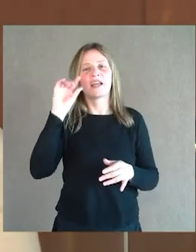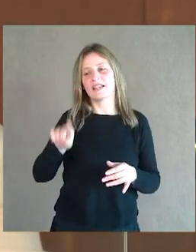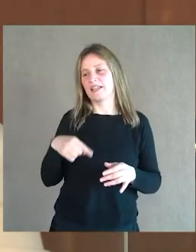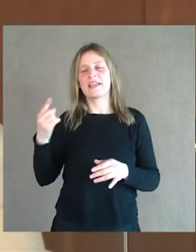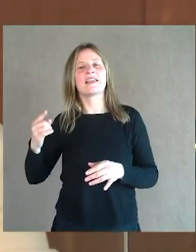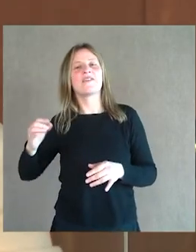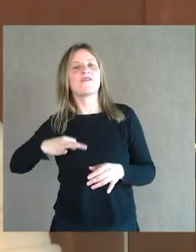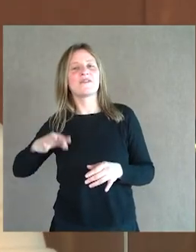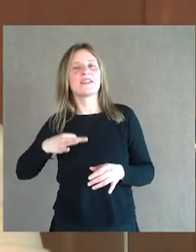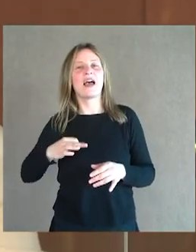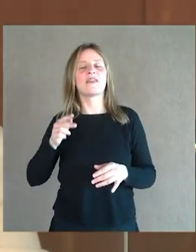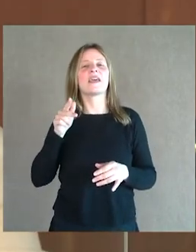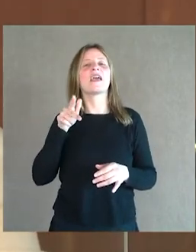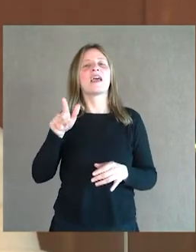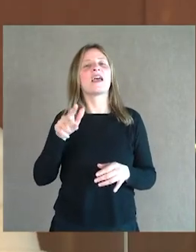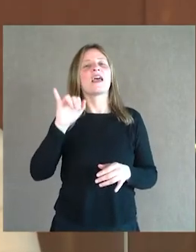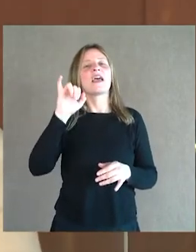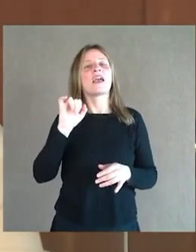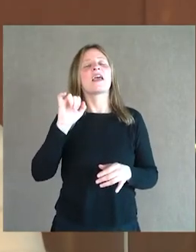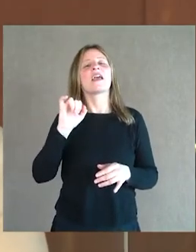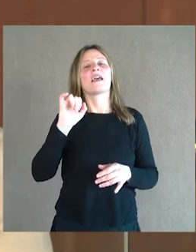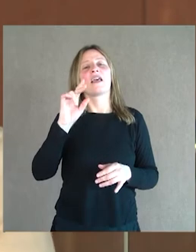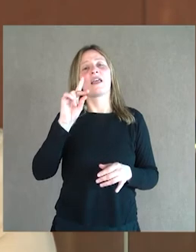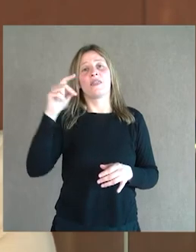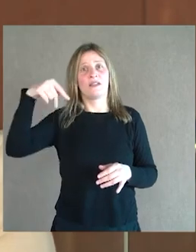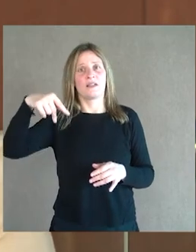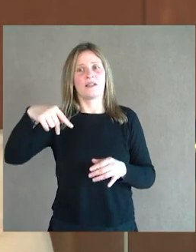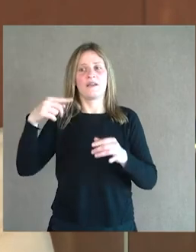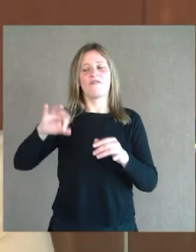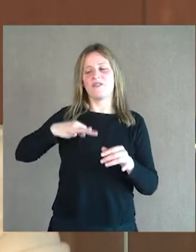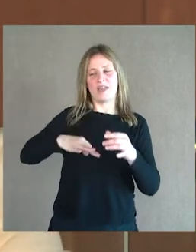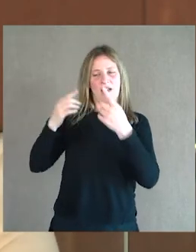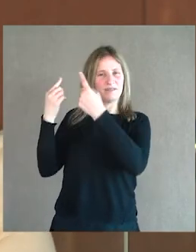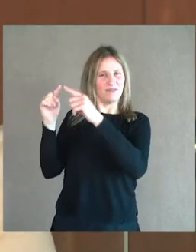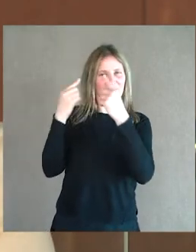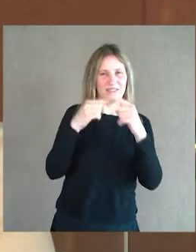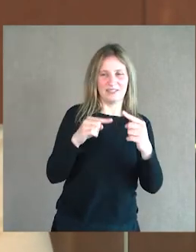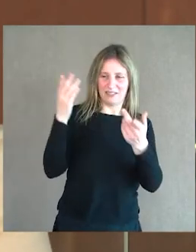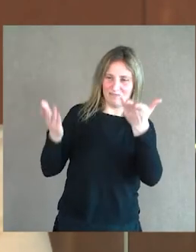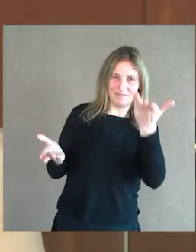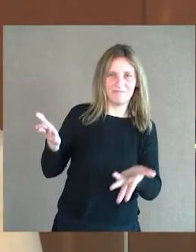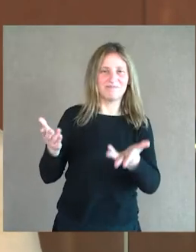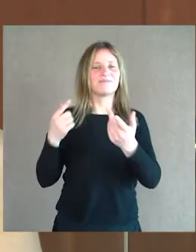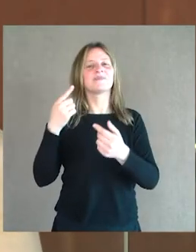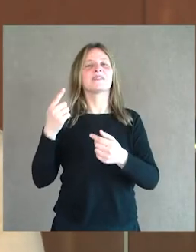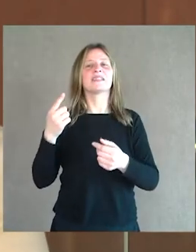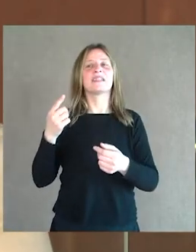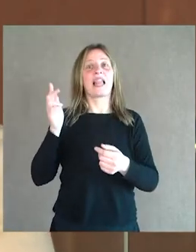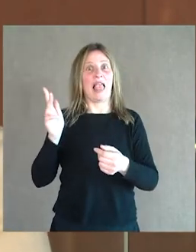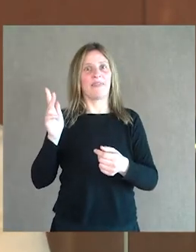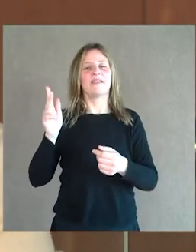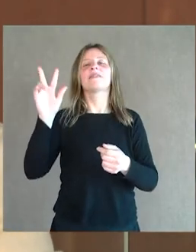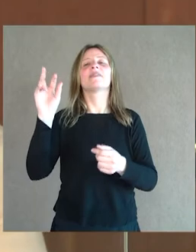Haydn llevó, como comentaba Felipe, una vida que estuvo casi 30 años